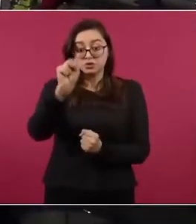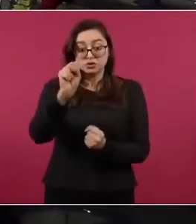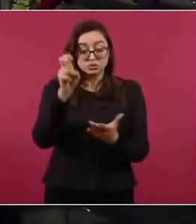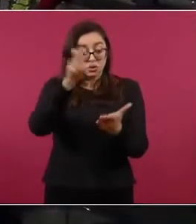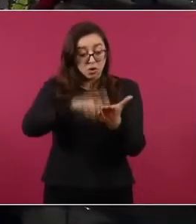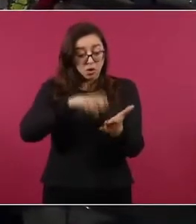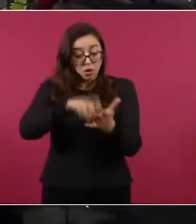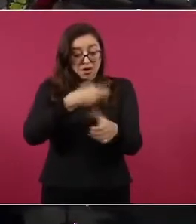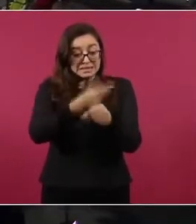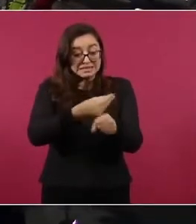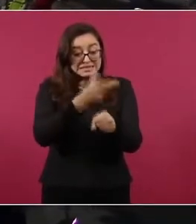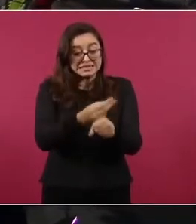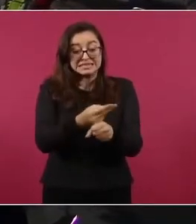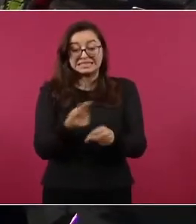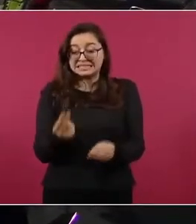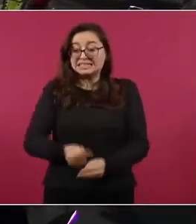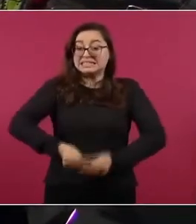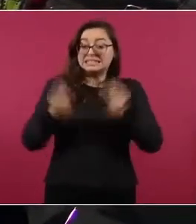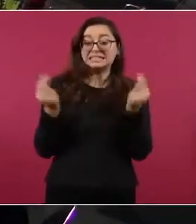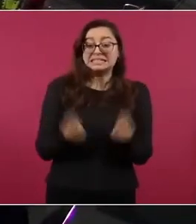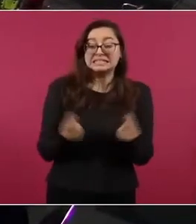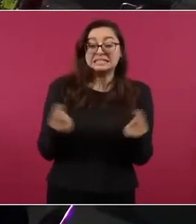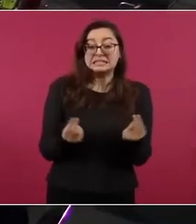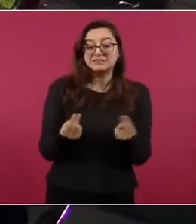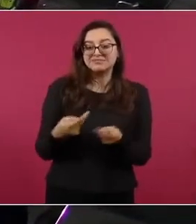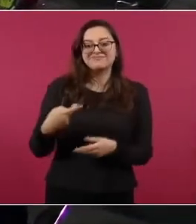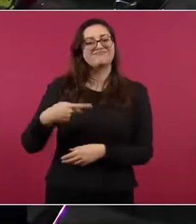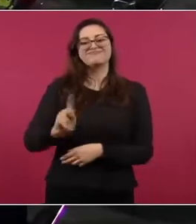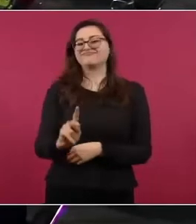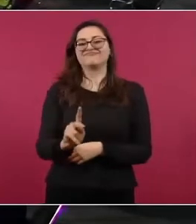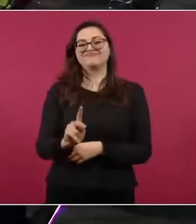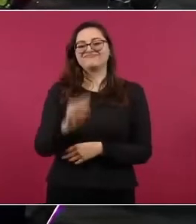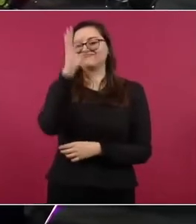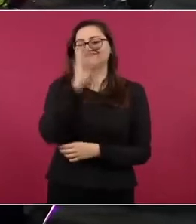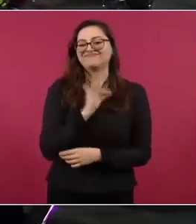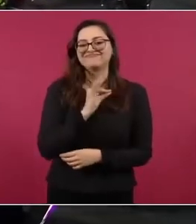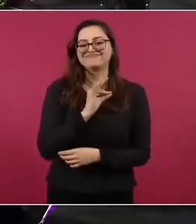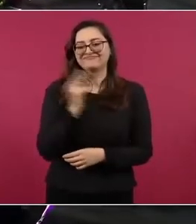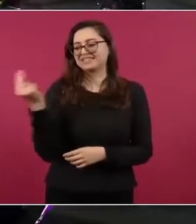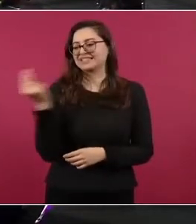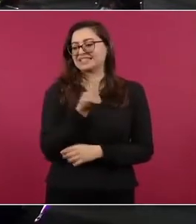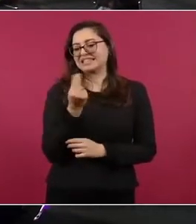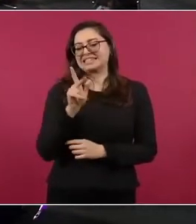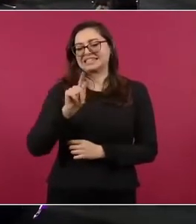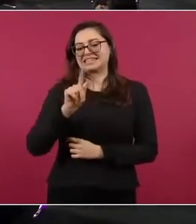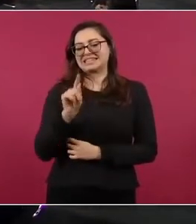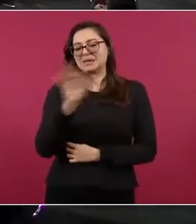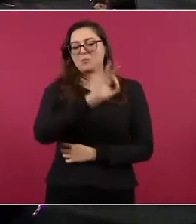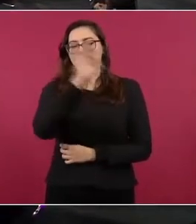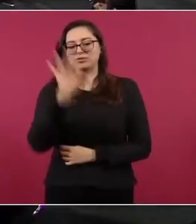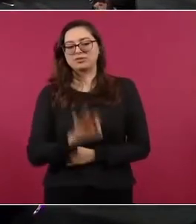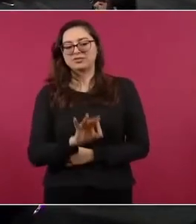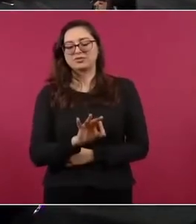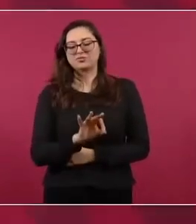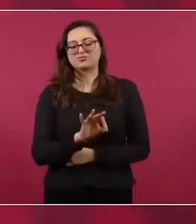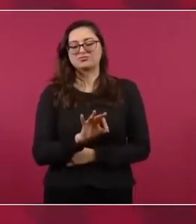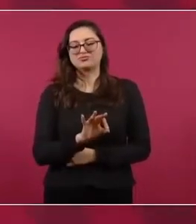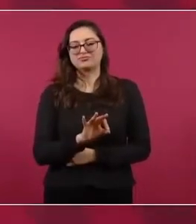de dos terceras partes de la votación en el Congreso y